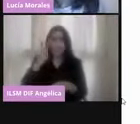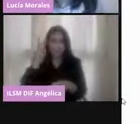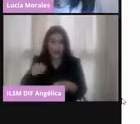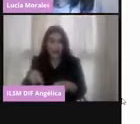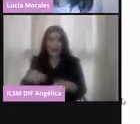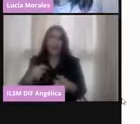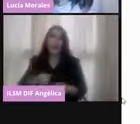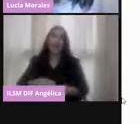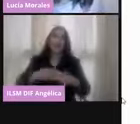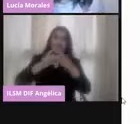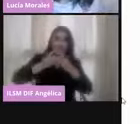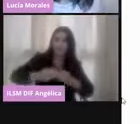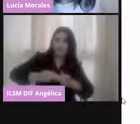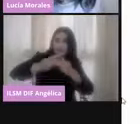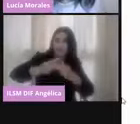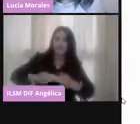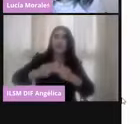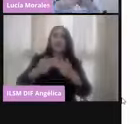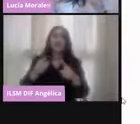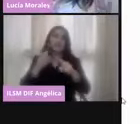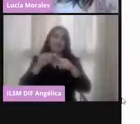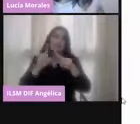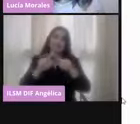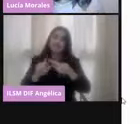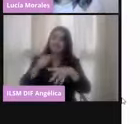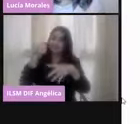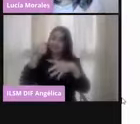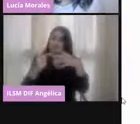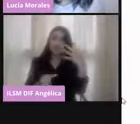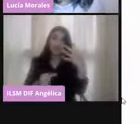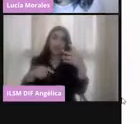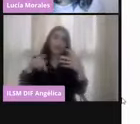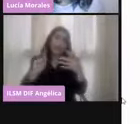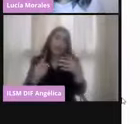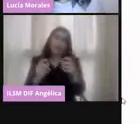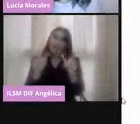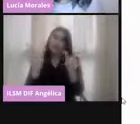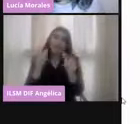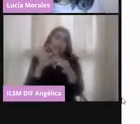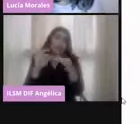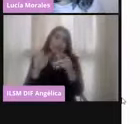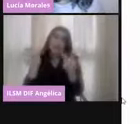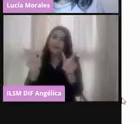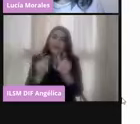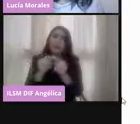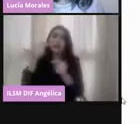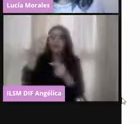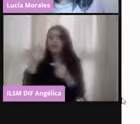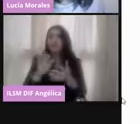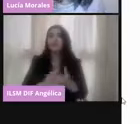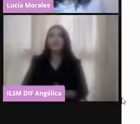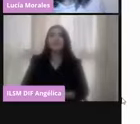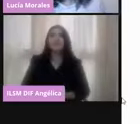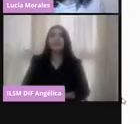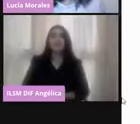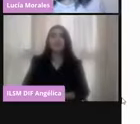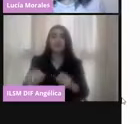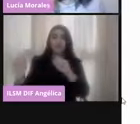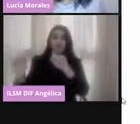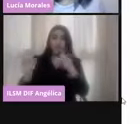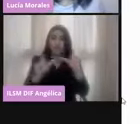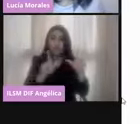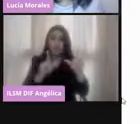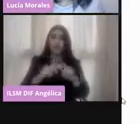la tolerancia, en fin, ¿no? Pero a grandes rasgos estos son los valores de la democracia. Si me apoyan con la siguiente.